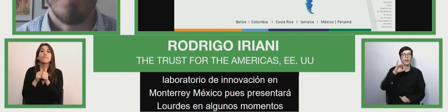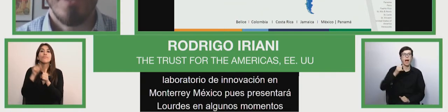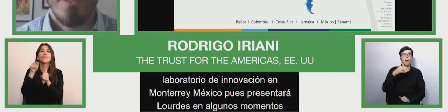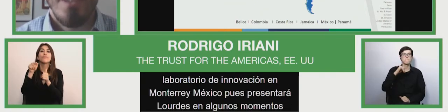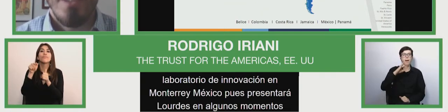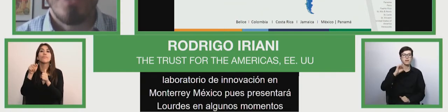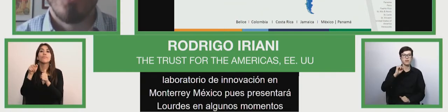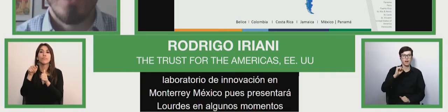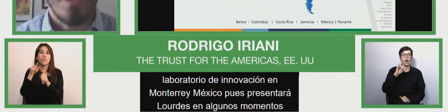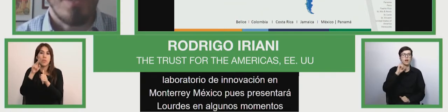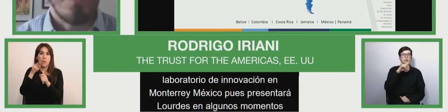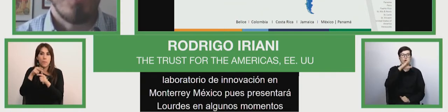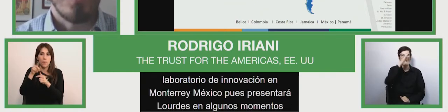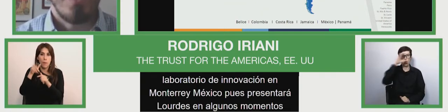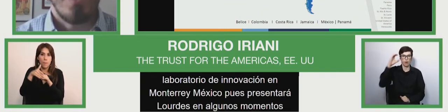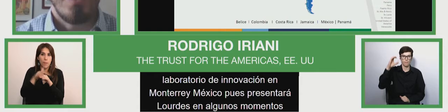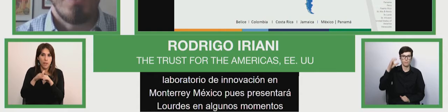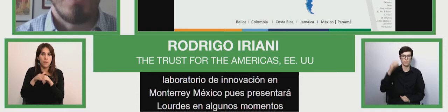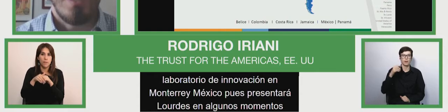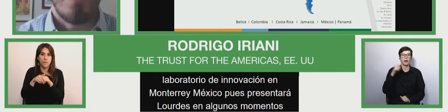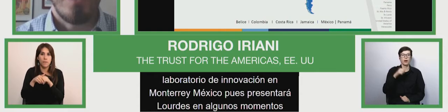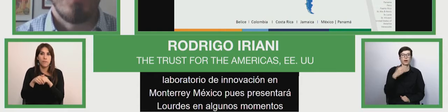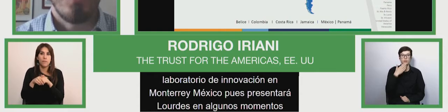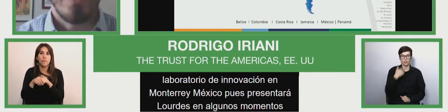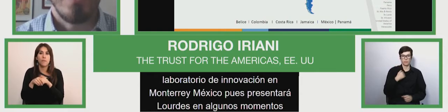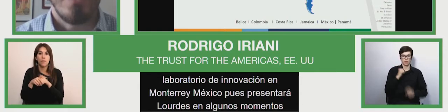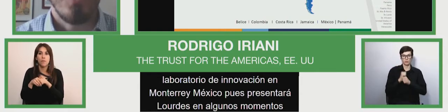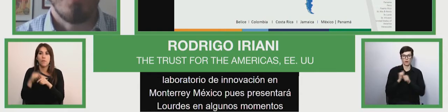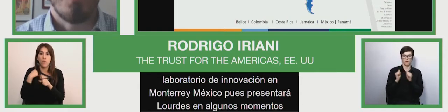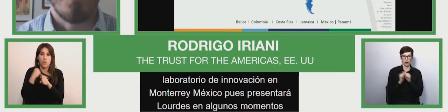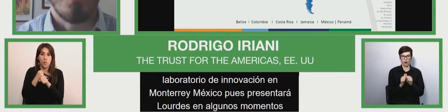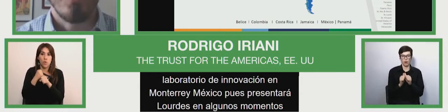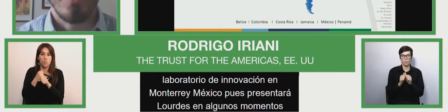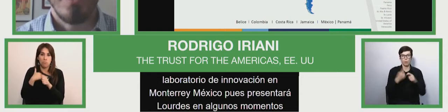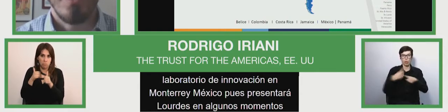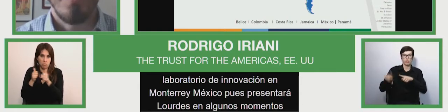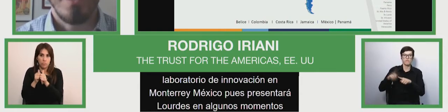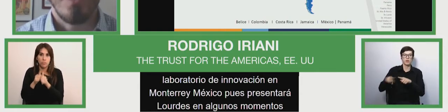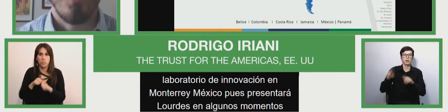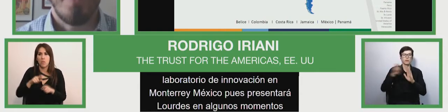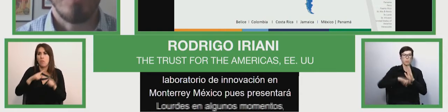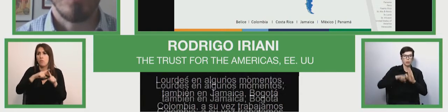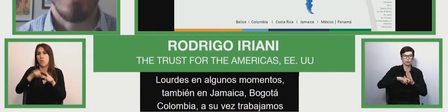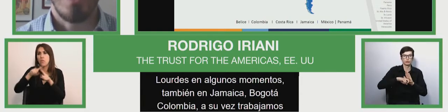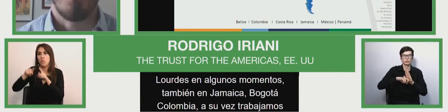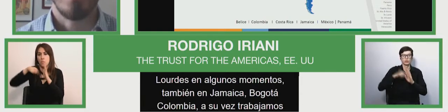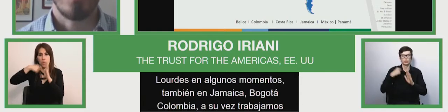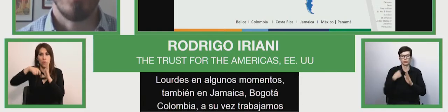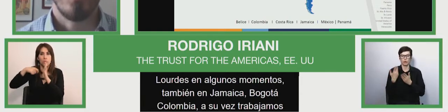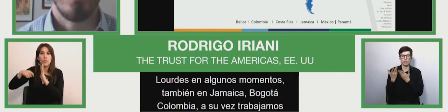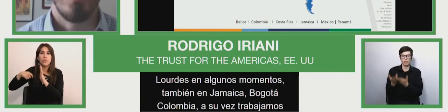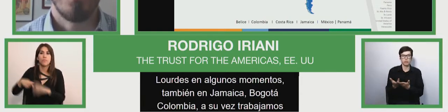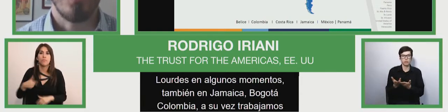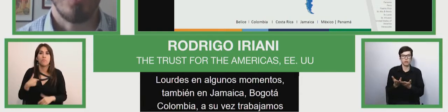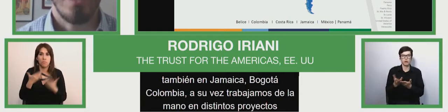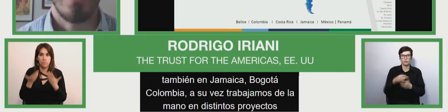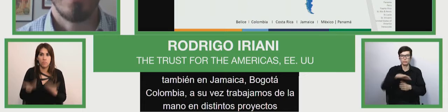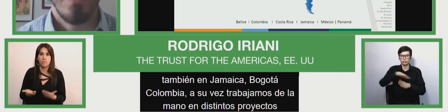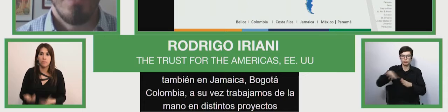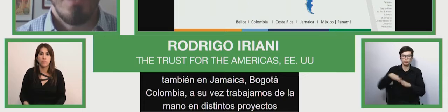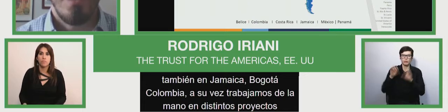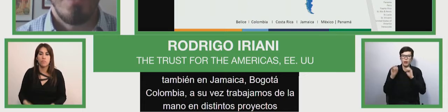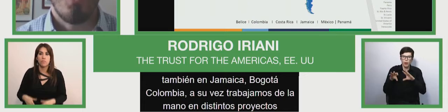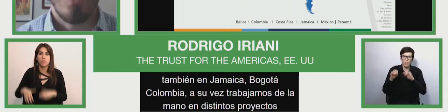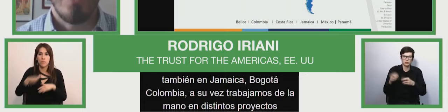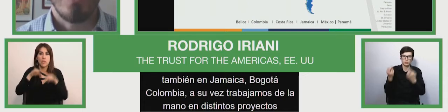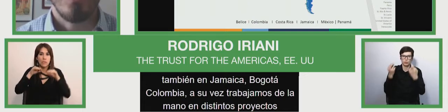Colombia. Y a su vez, trabajamos de la mano en distintos proyectos brindando espacios de capacitación y oportunidades